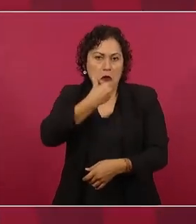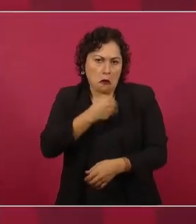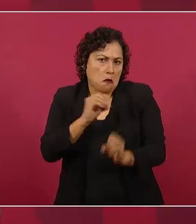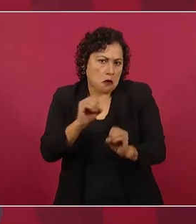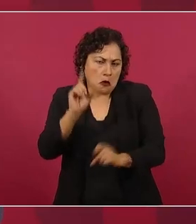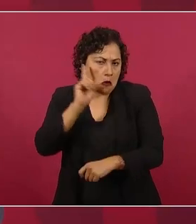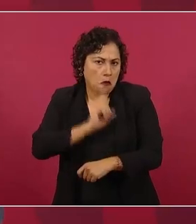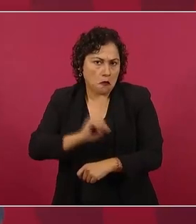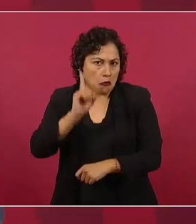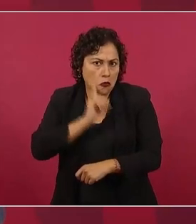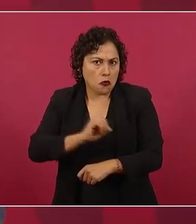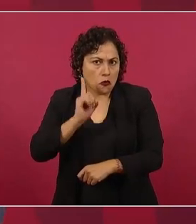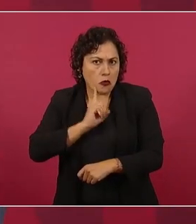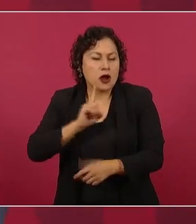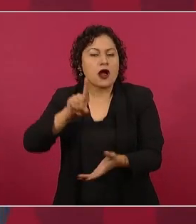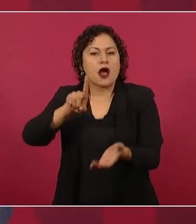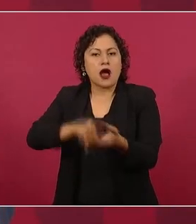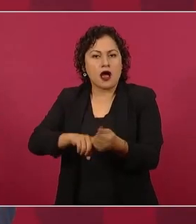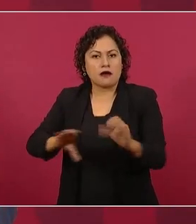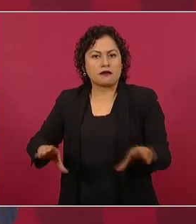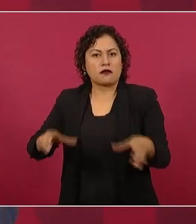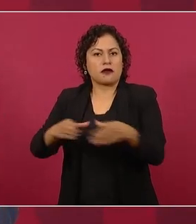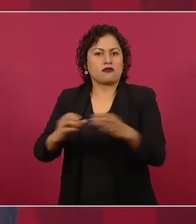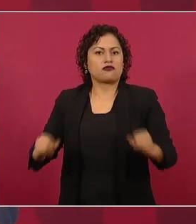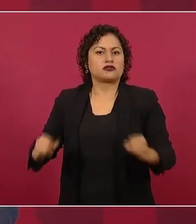organismo electoral